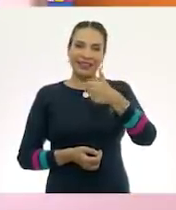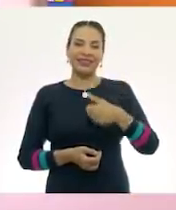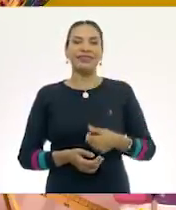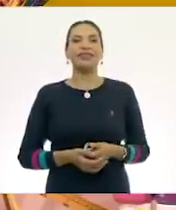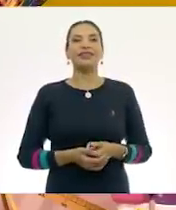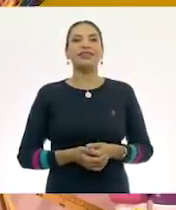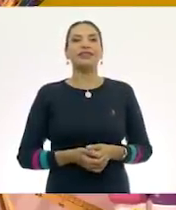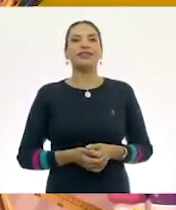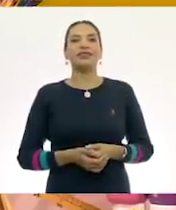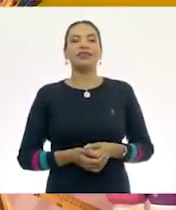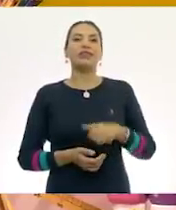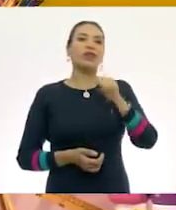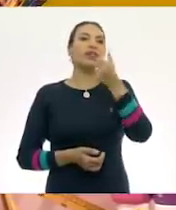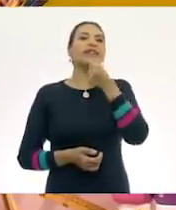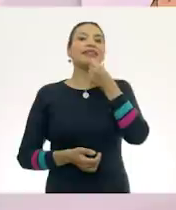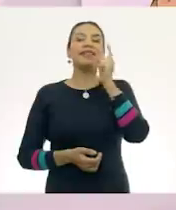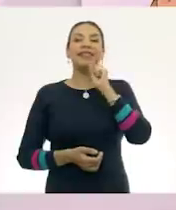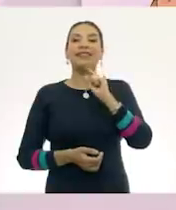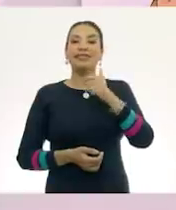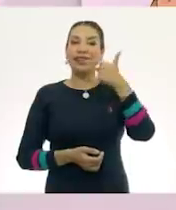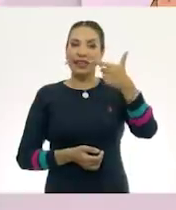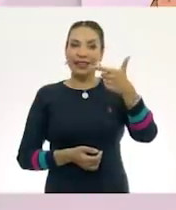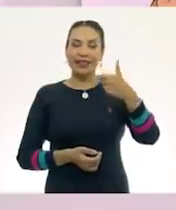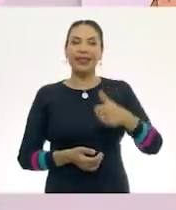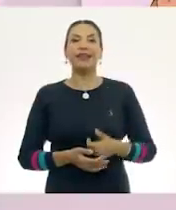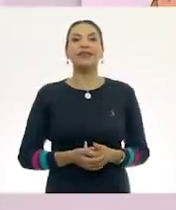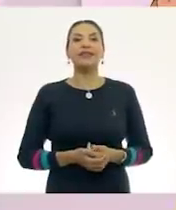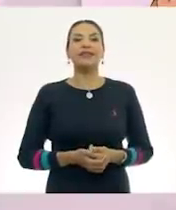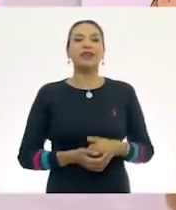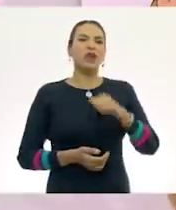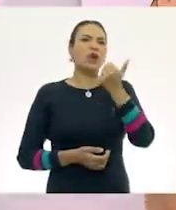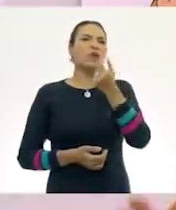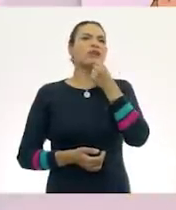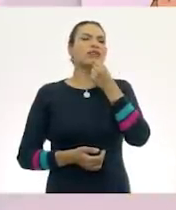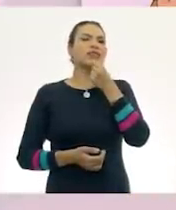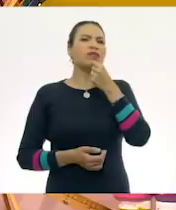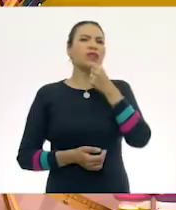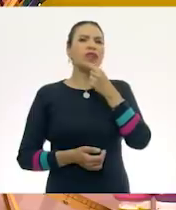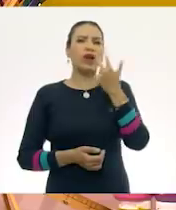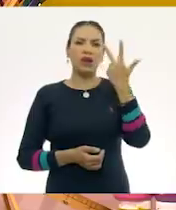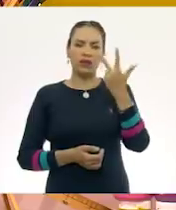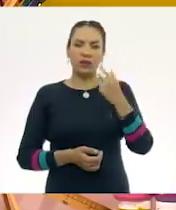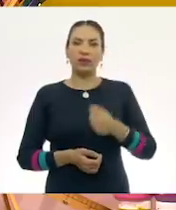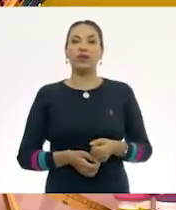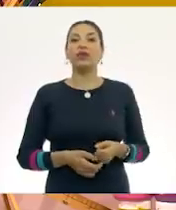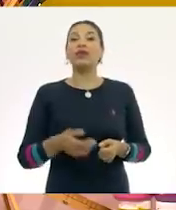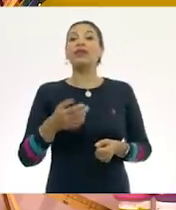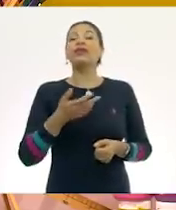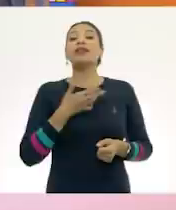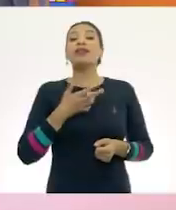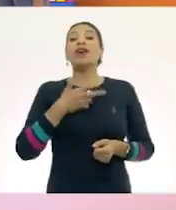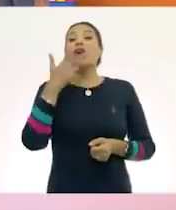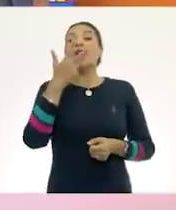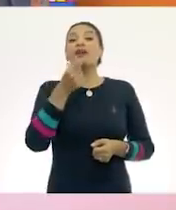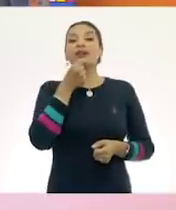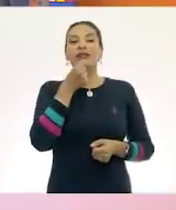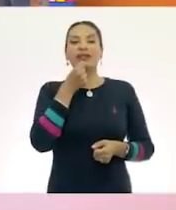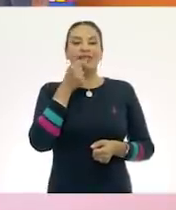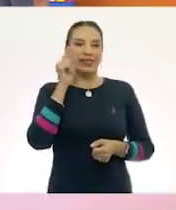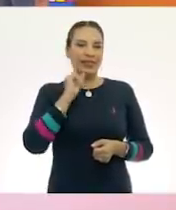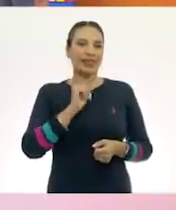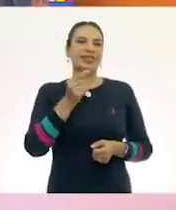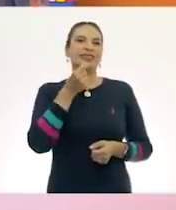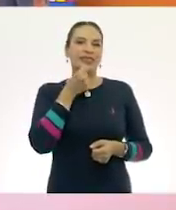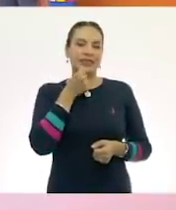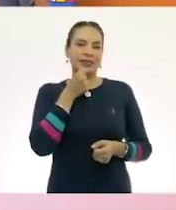seis, otra niña, siete y un niño, ocho. Tenemos ocho niñas y niños.